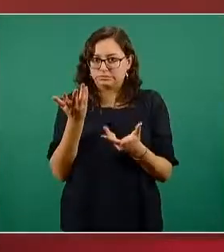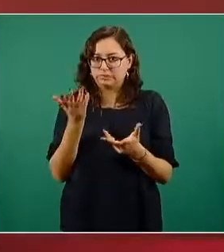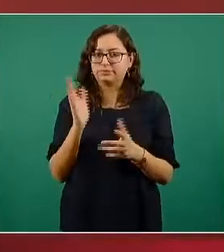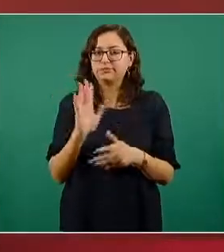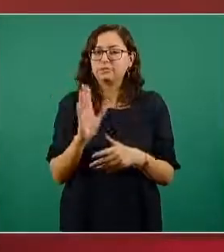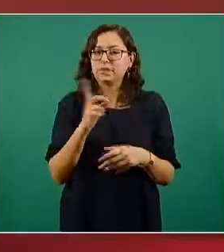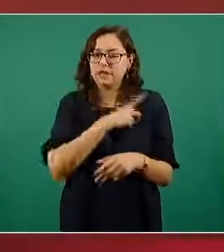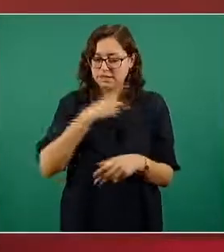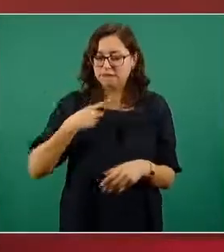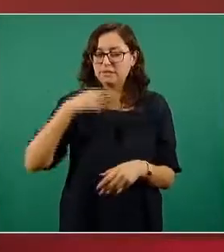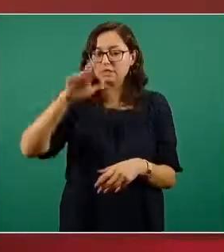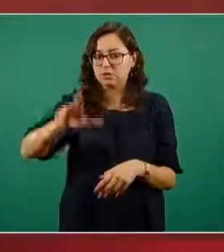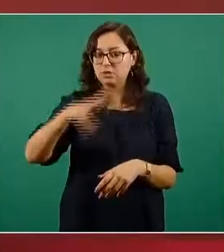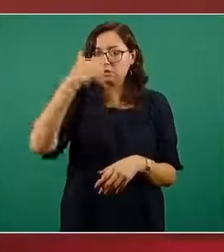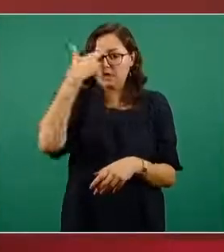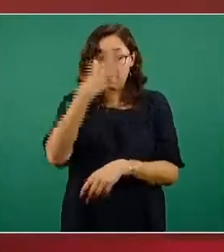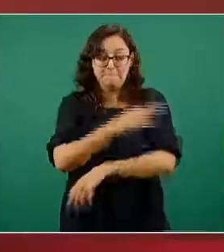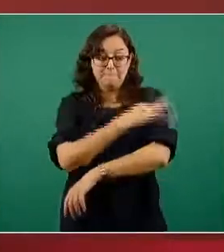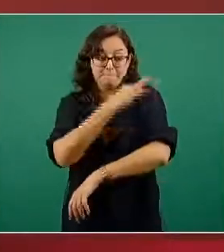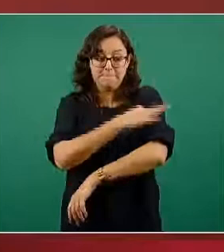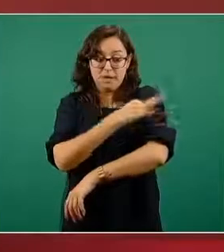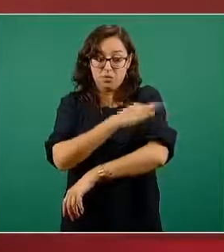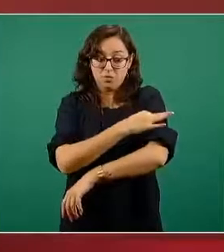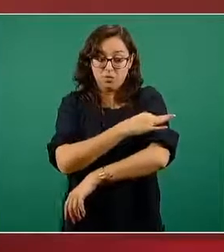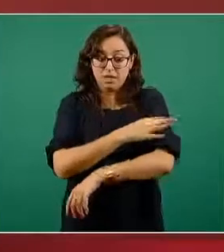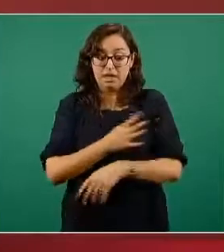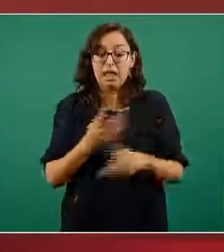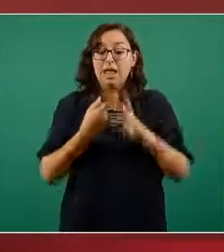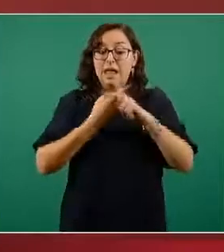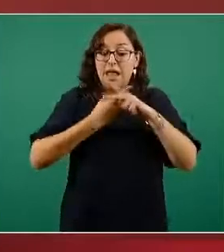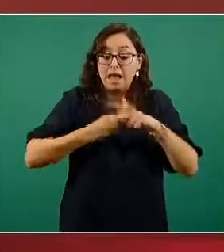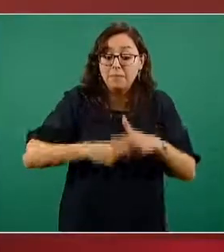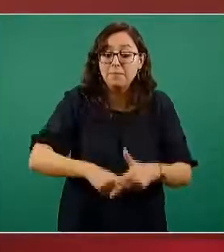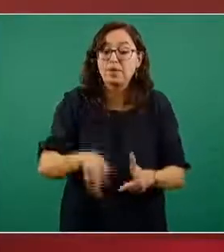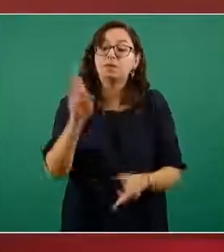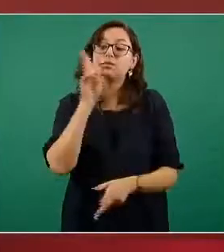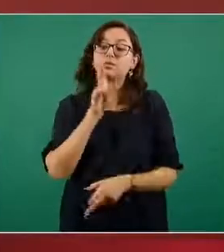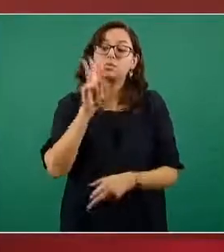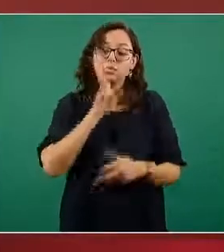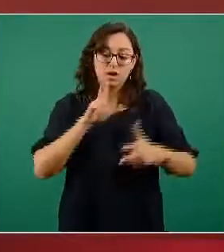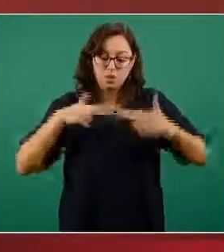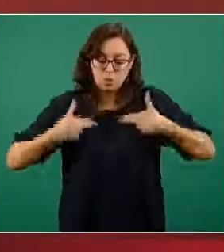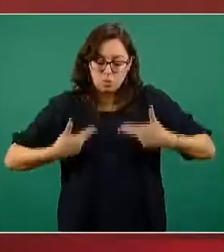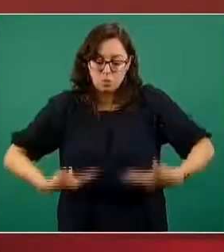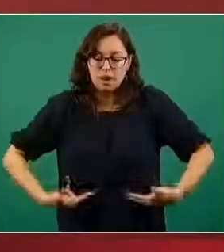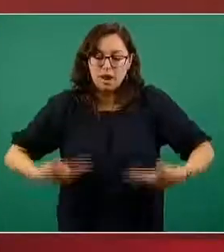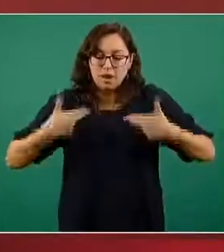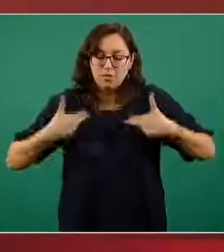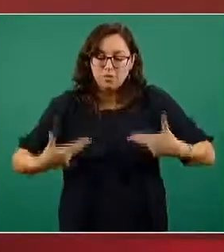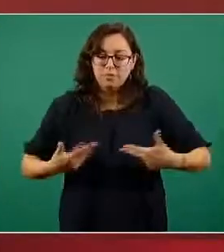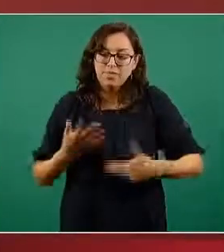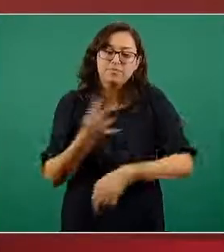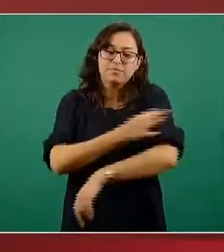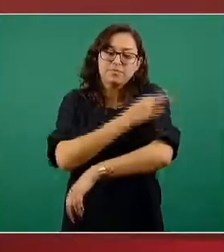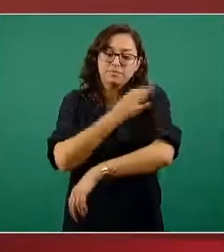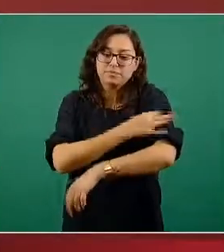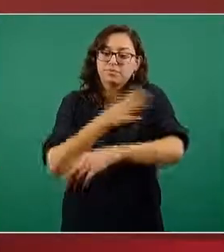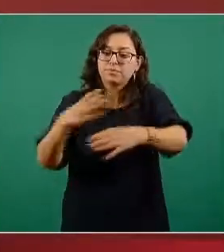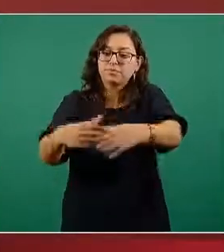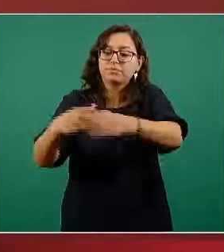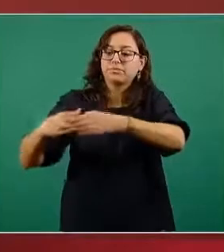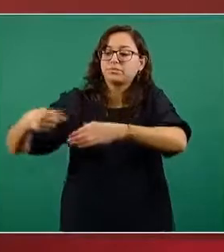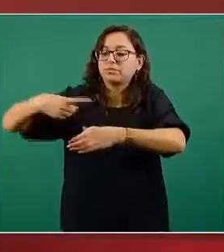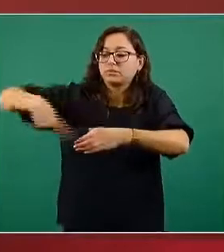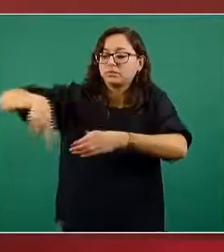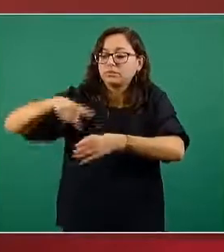clínica es la investigación que se hace en seres humanos para probar la seguridad y la eficacia de